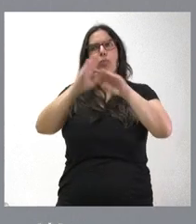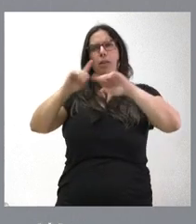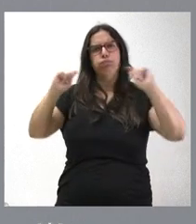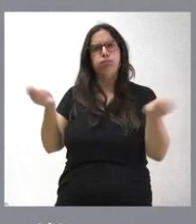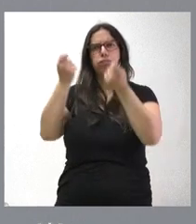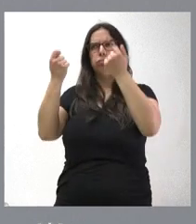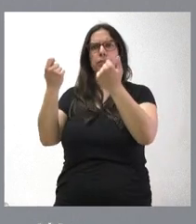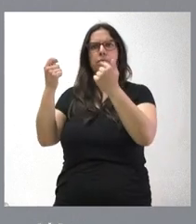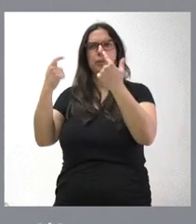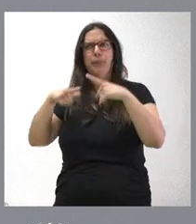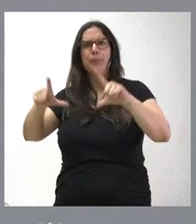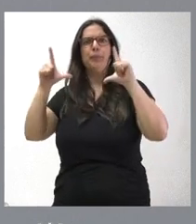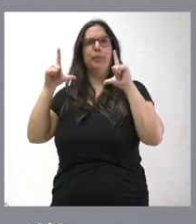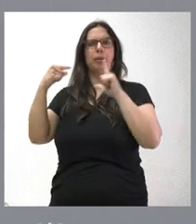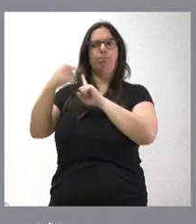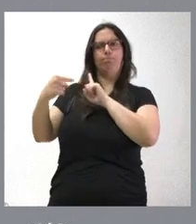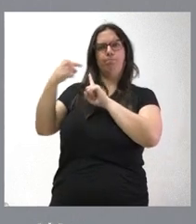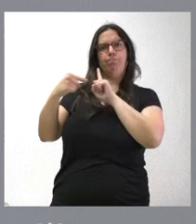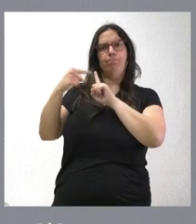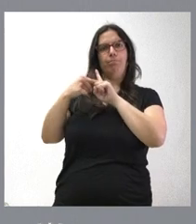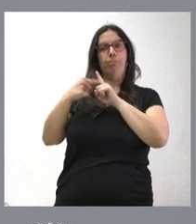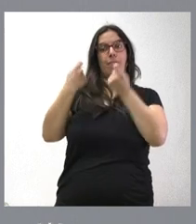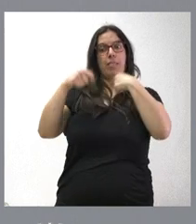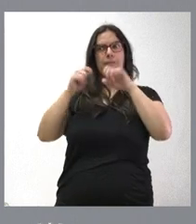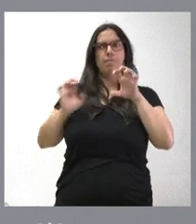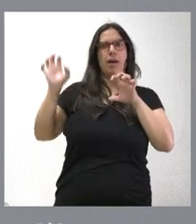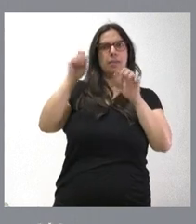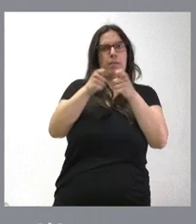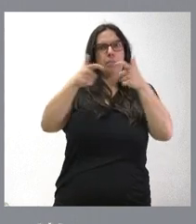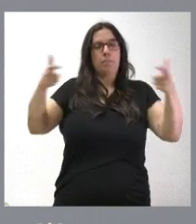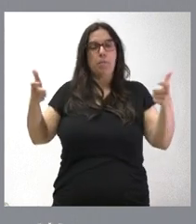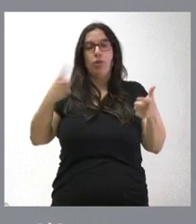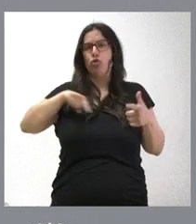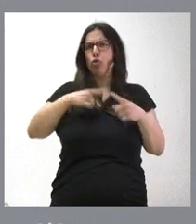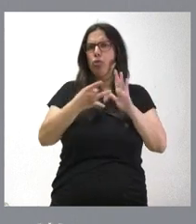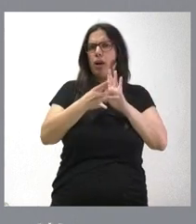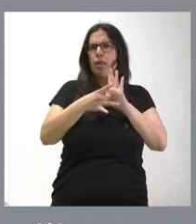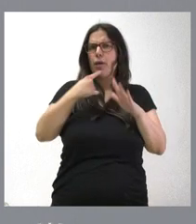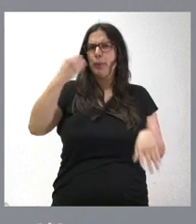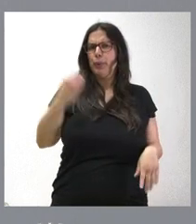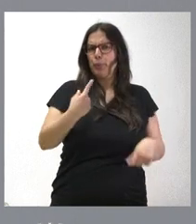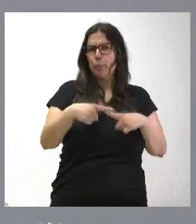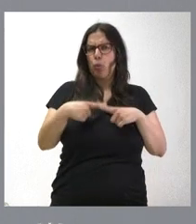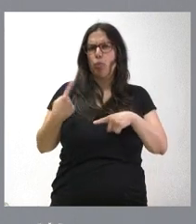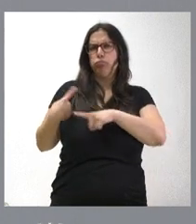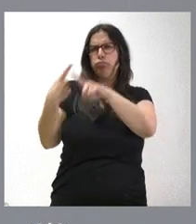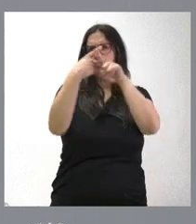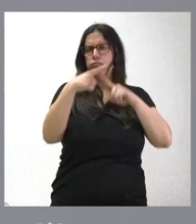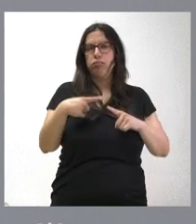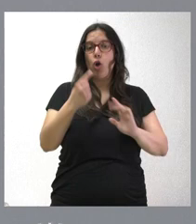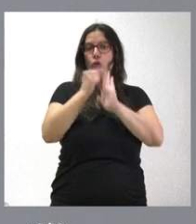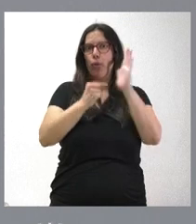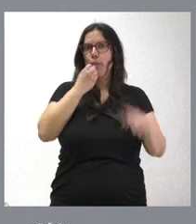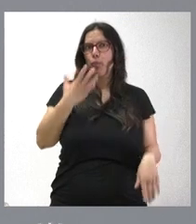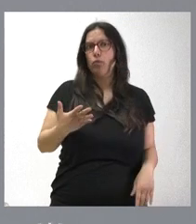y, por tanto, aumenten su presencia en el exterior. Tenemos unos productos de la máxima calidad y a unas condiciones muy ventajosas.